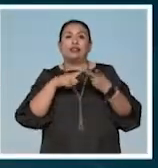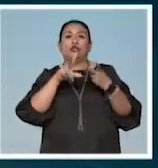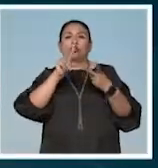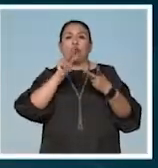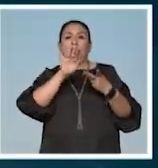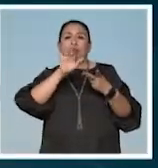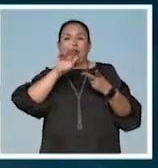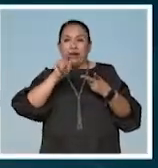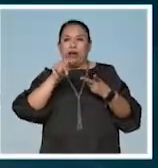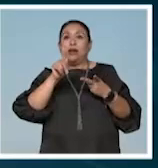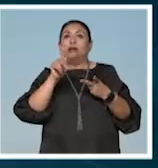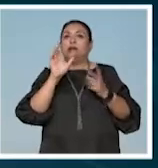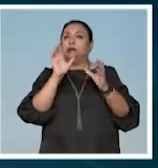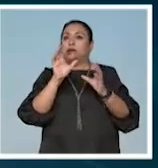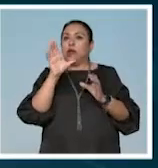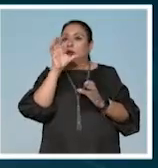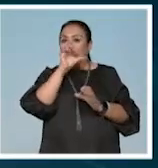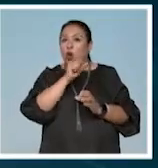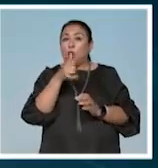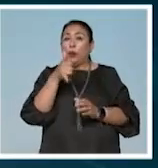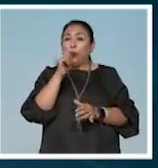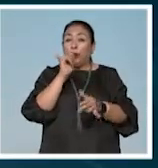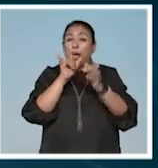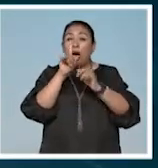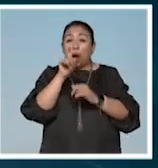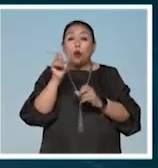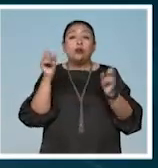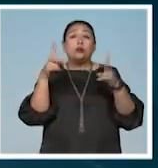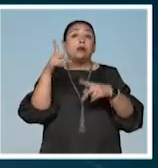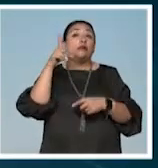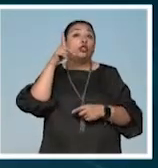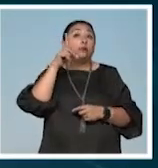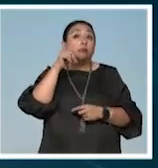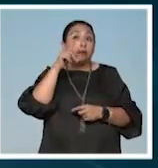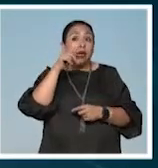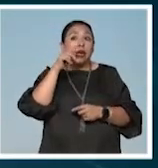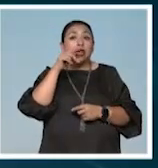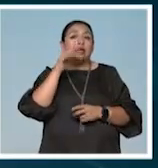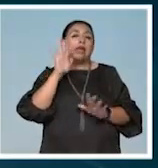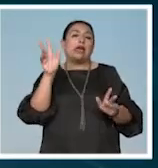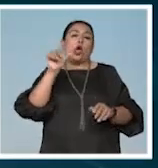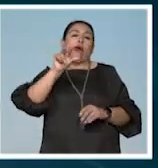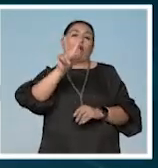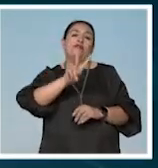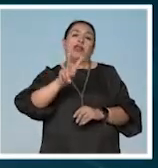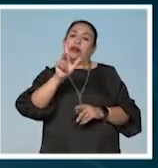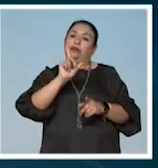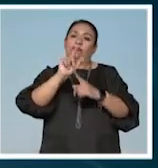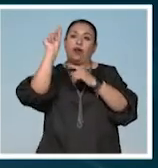cuídense de calor tomen muchísima agua nos vemos el día de mañana vámonos que ya es viernes